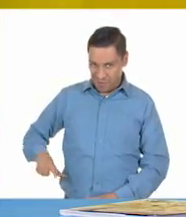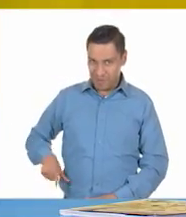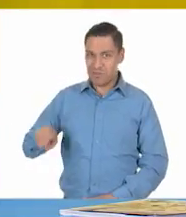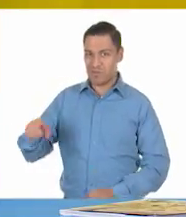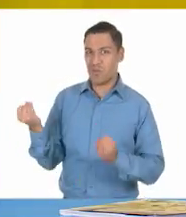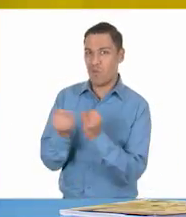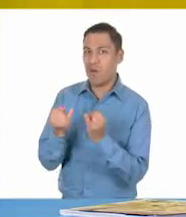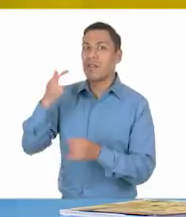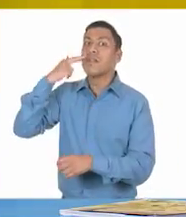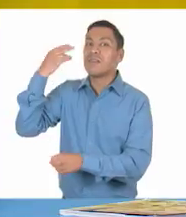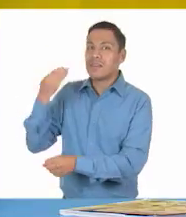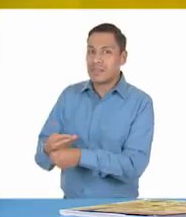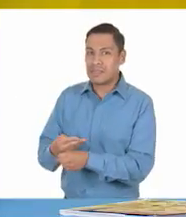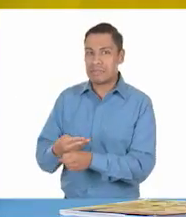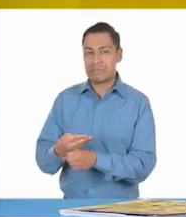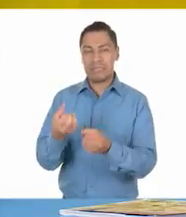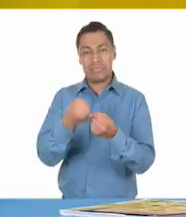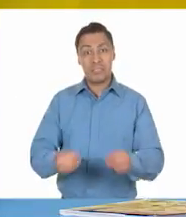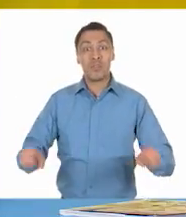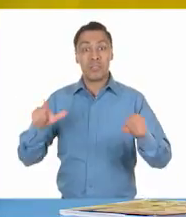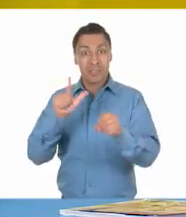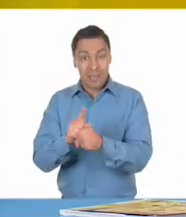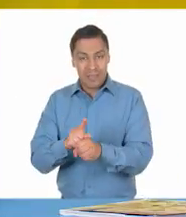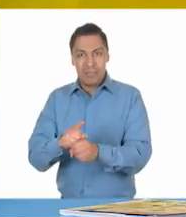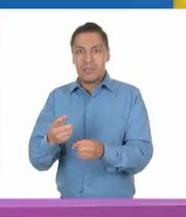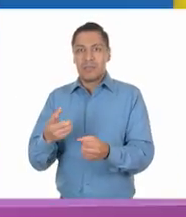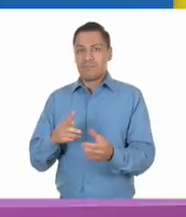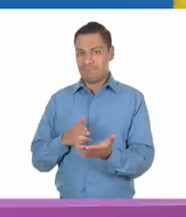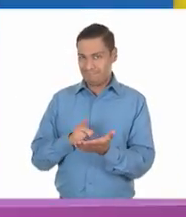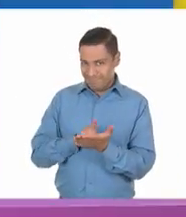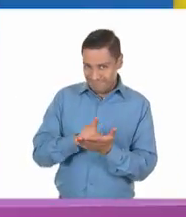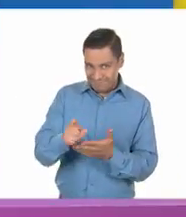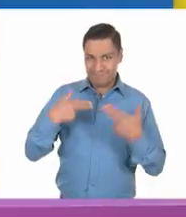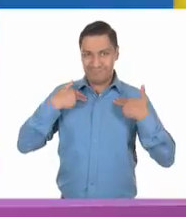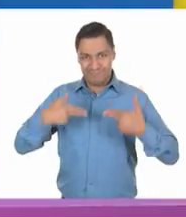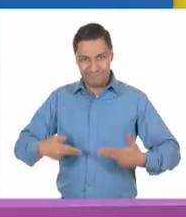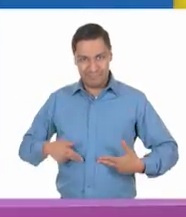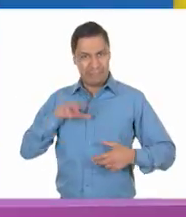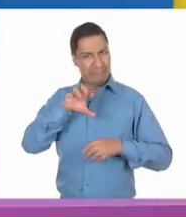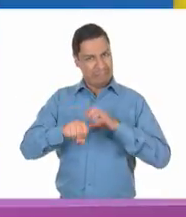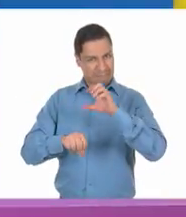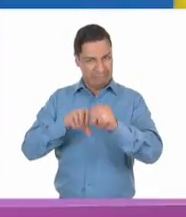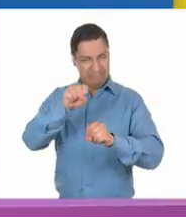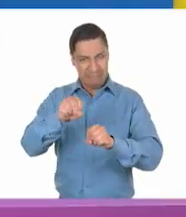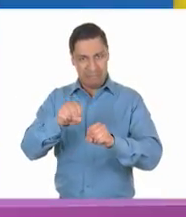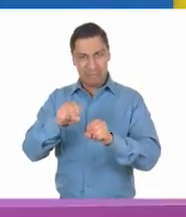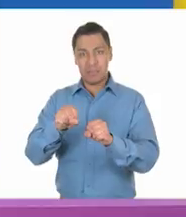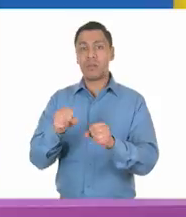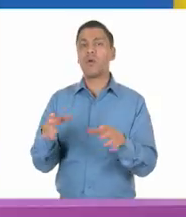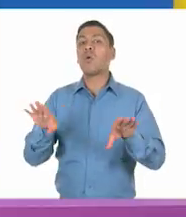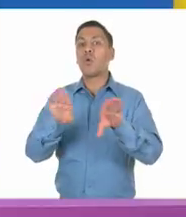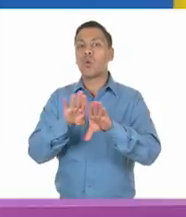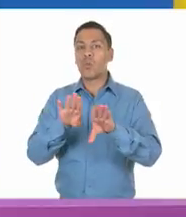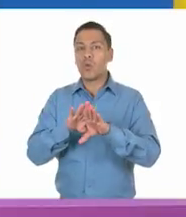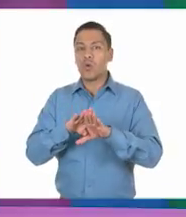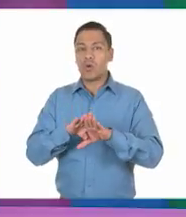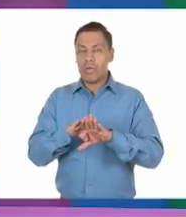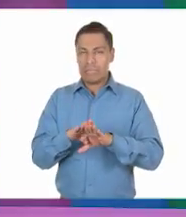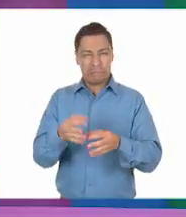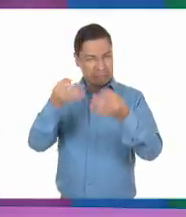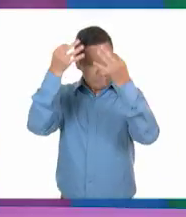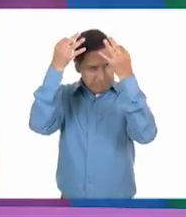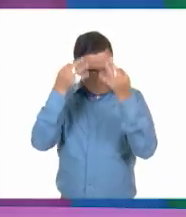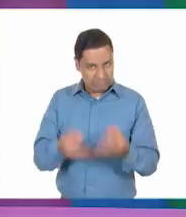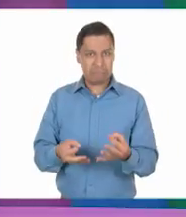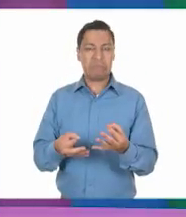una sociedad marche en buenos términos de derechos humanos, el gobierno y sus políticas deben ser un ejemplo a seguir.